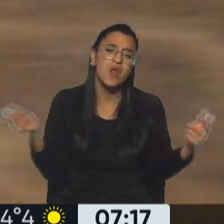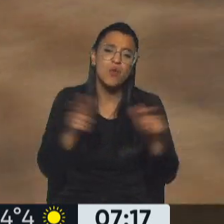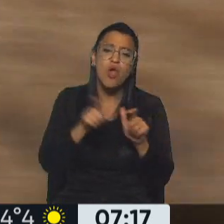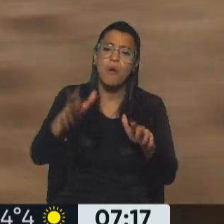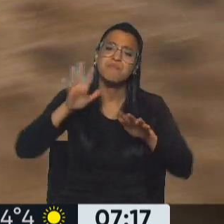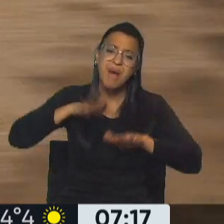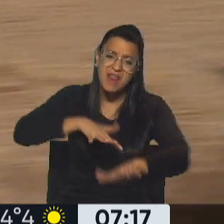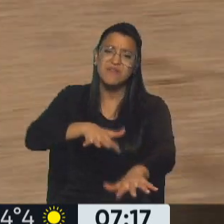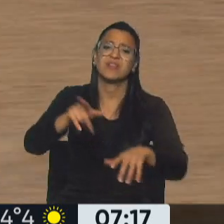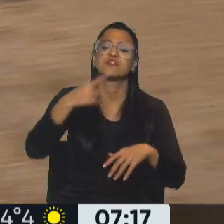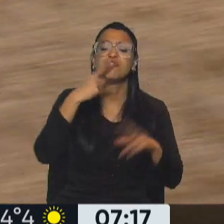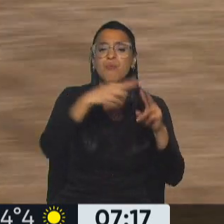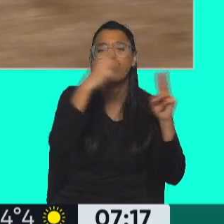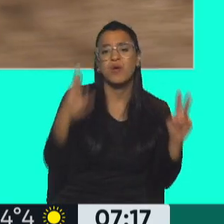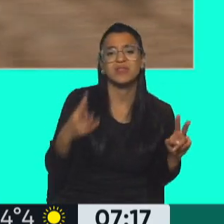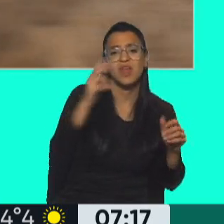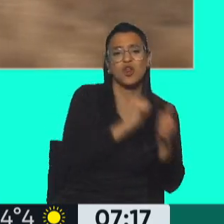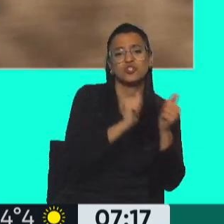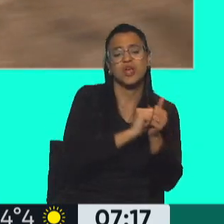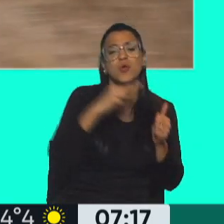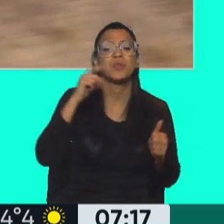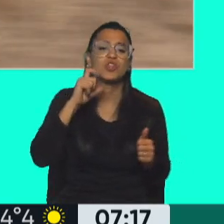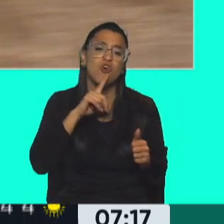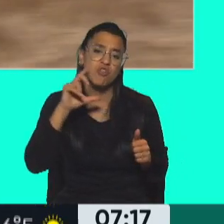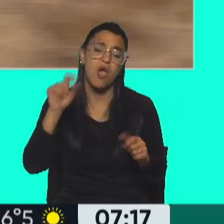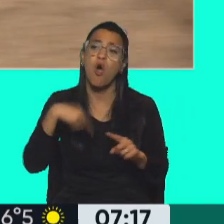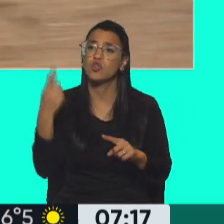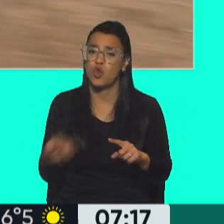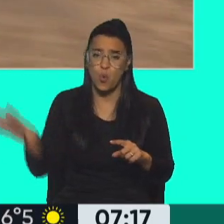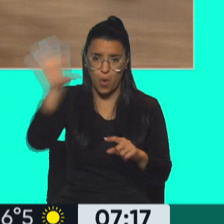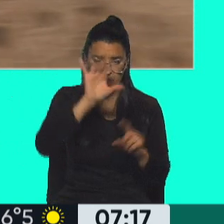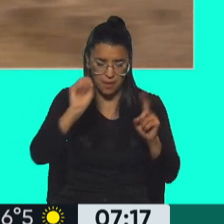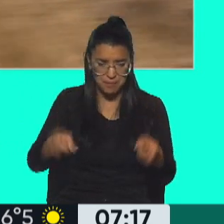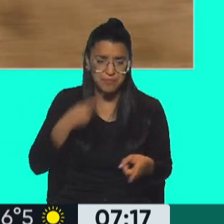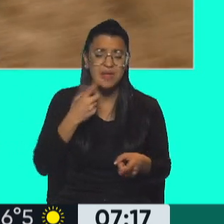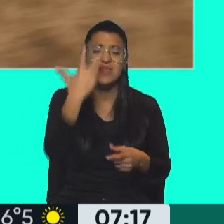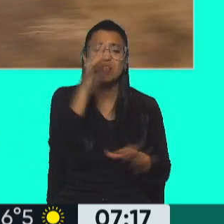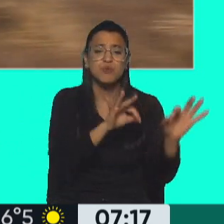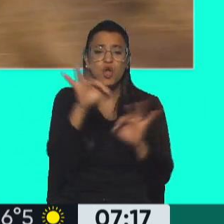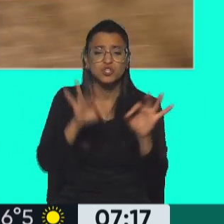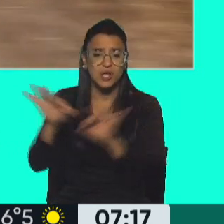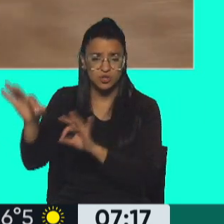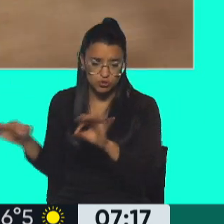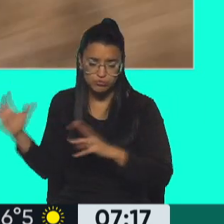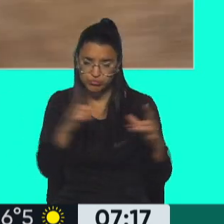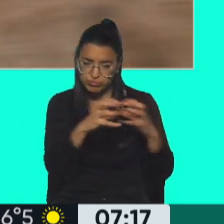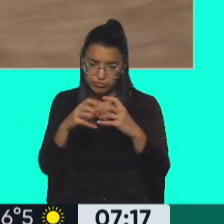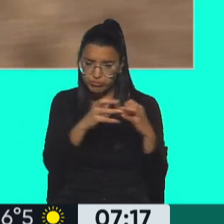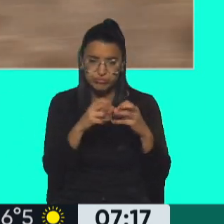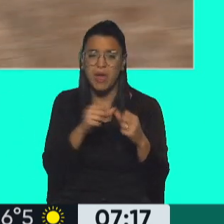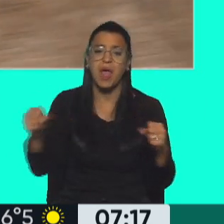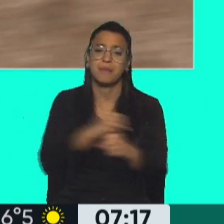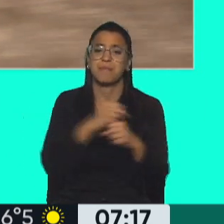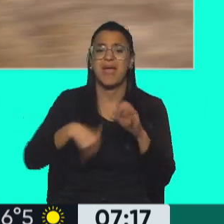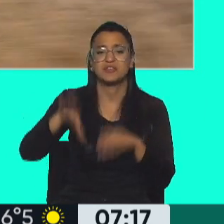manifestación en el puente Rosario Victoria como en otros puntos del país. Son tres los proyectos oficialistas que impulsan el debate para llegar a un dictamen de mayoría.